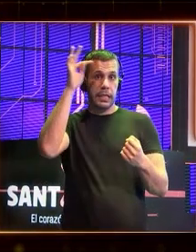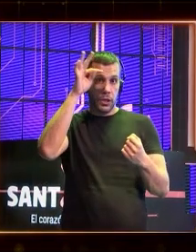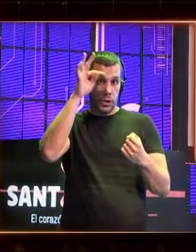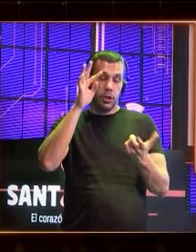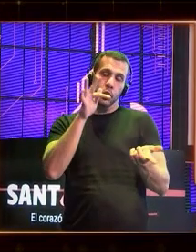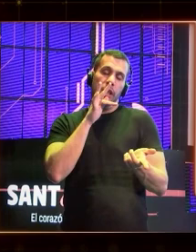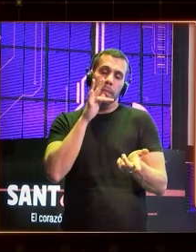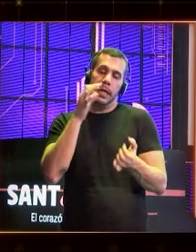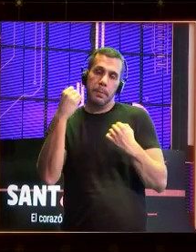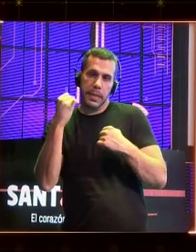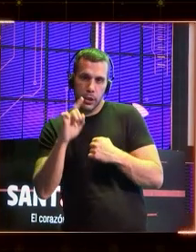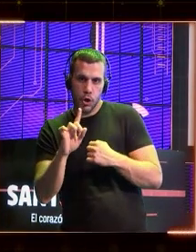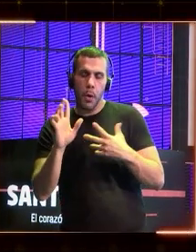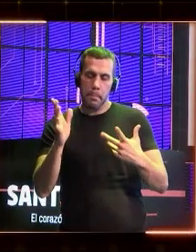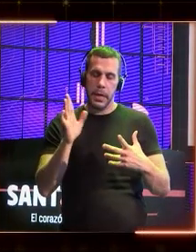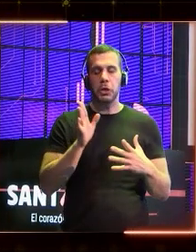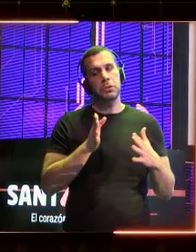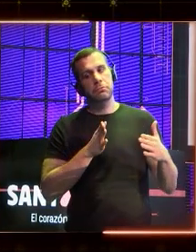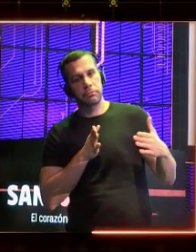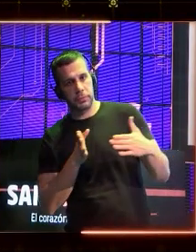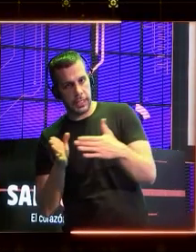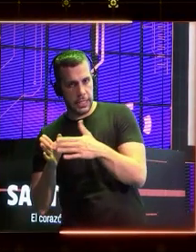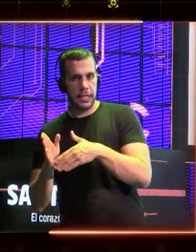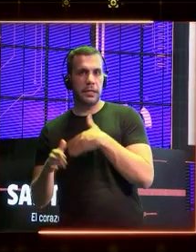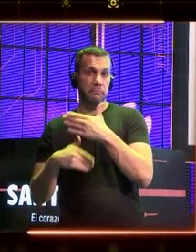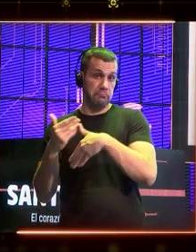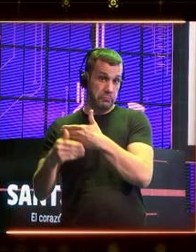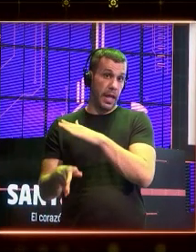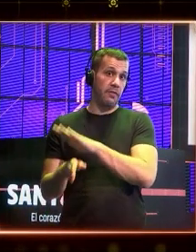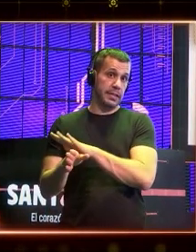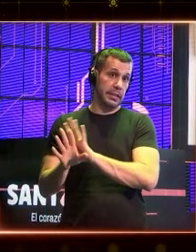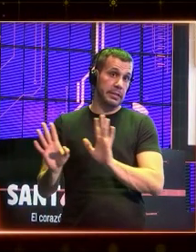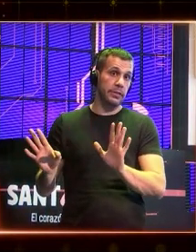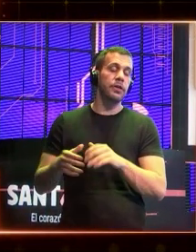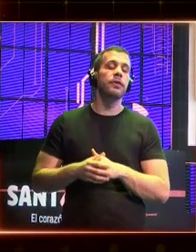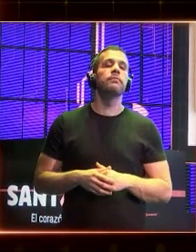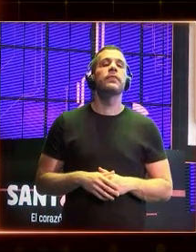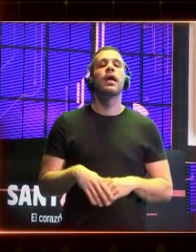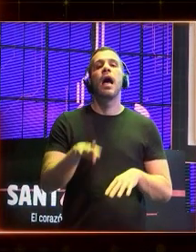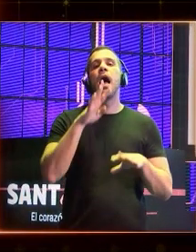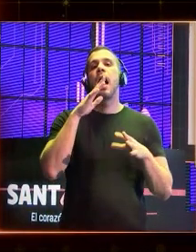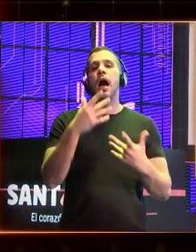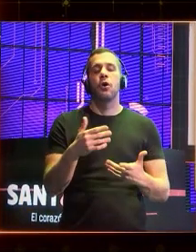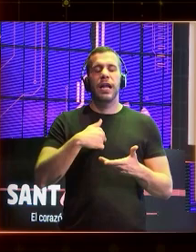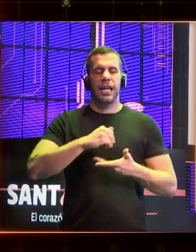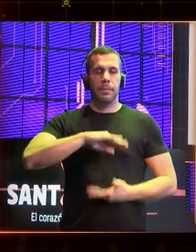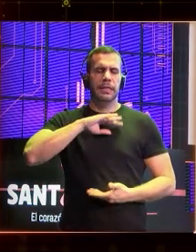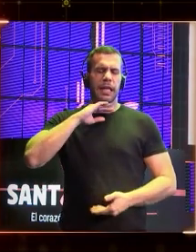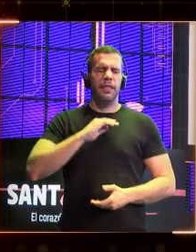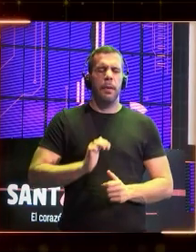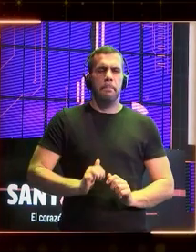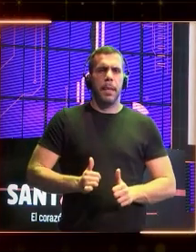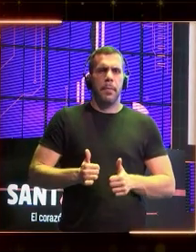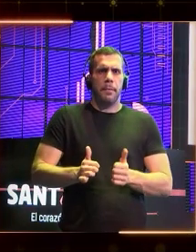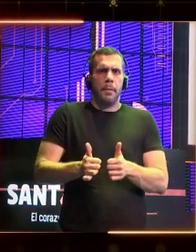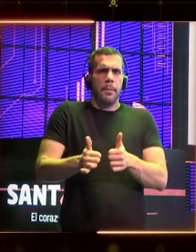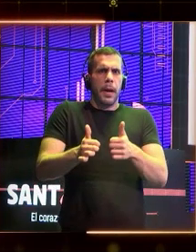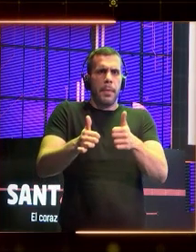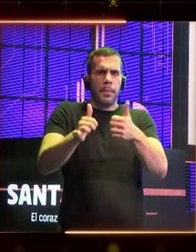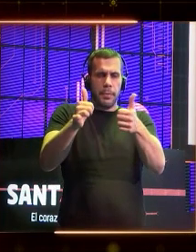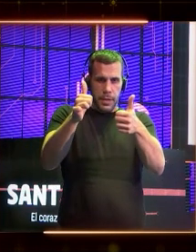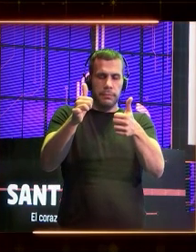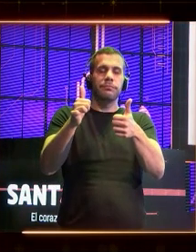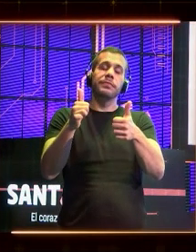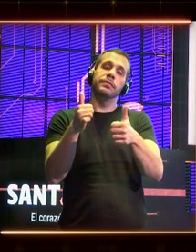Pero vamos por ahí. Por lo tanto, lo que estamos viendo es un momento exponencial en aumentar de esas capacidades que hasta ahora pensábamos que